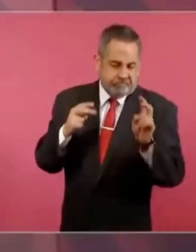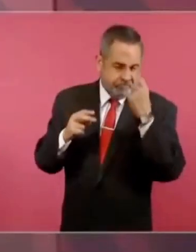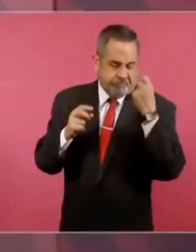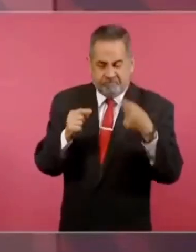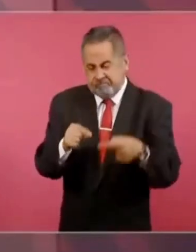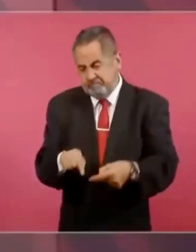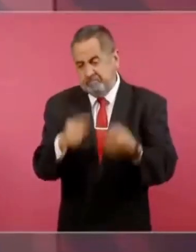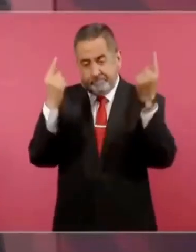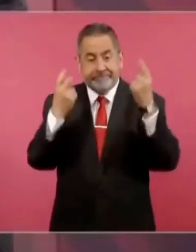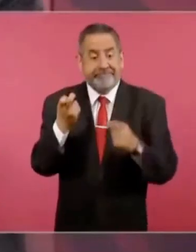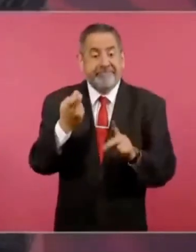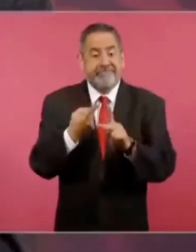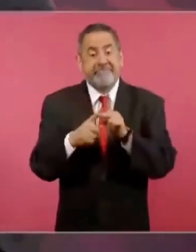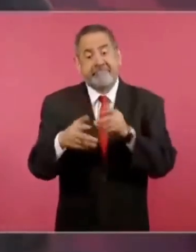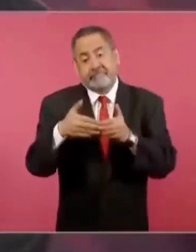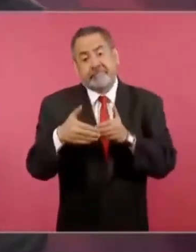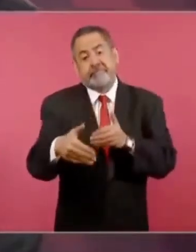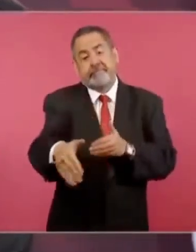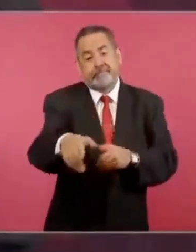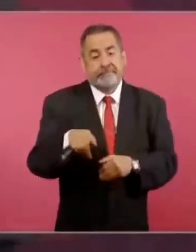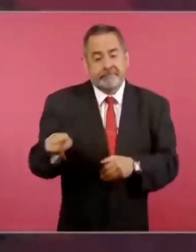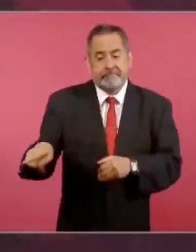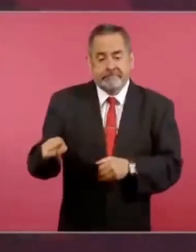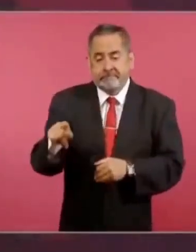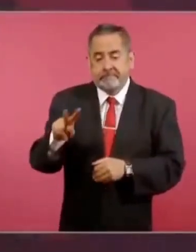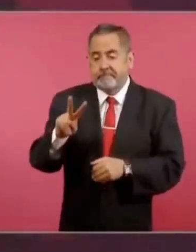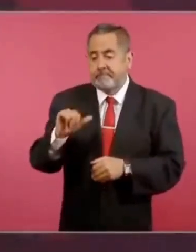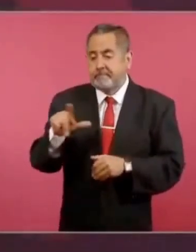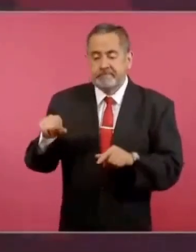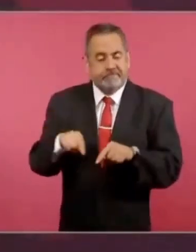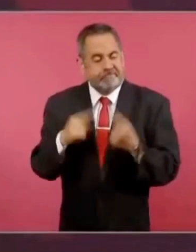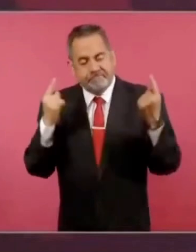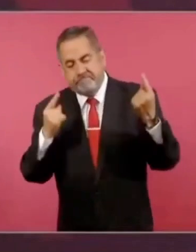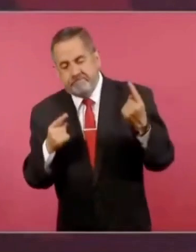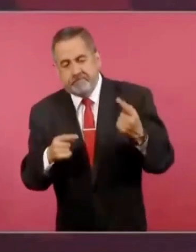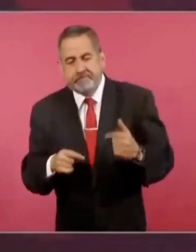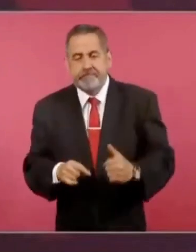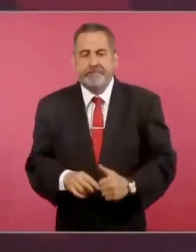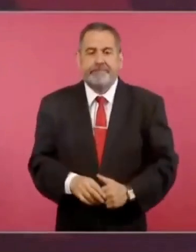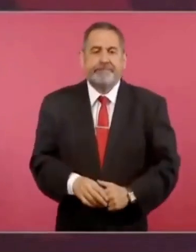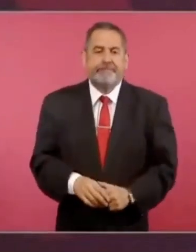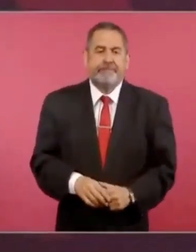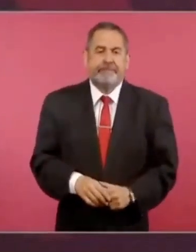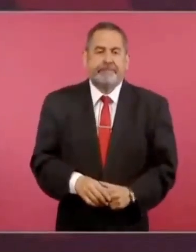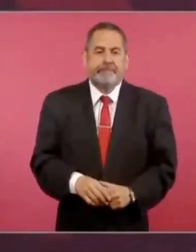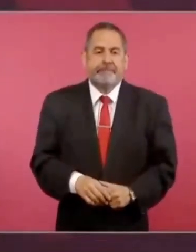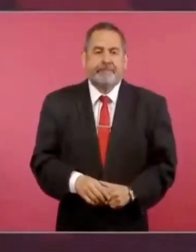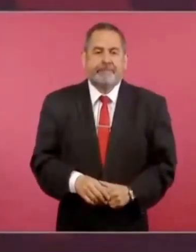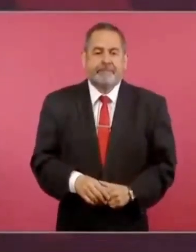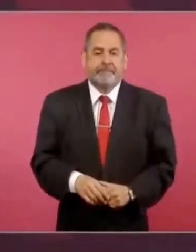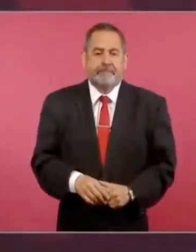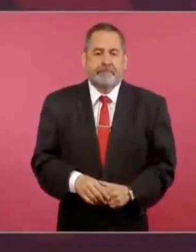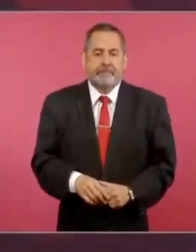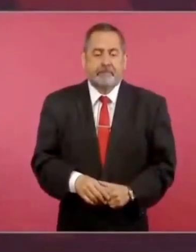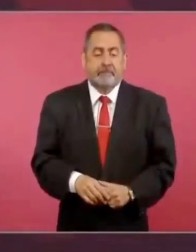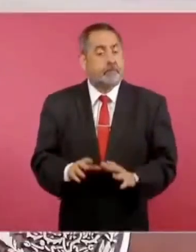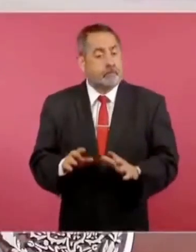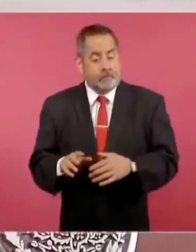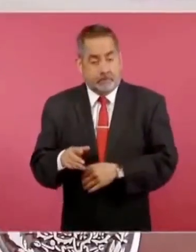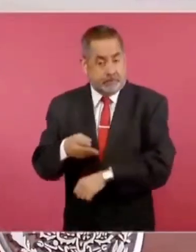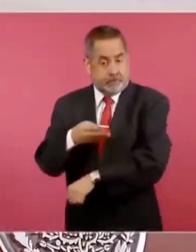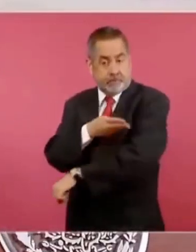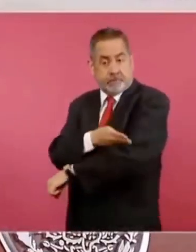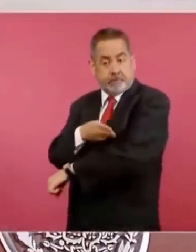Madero incluso